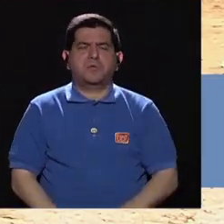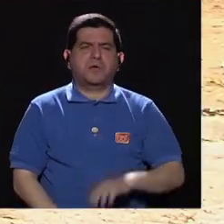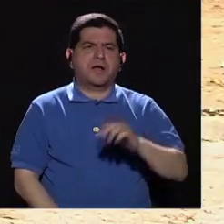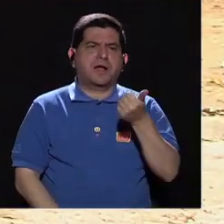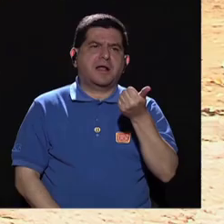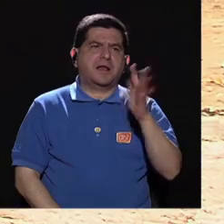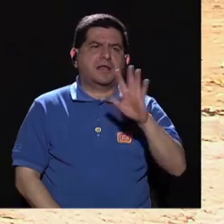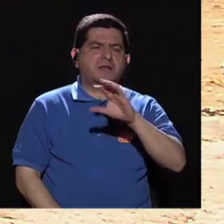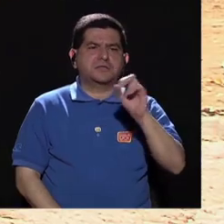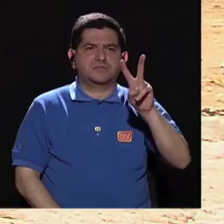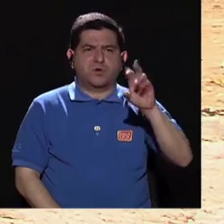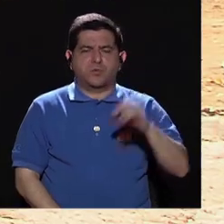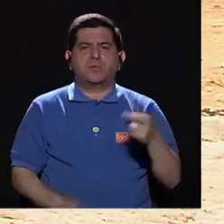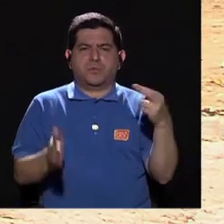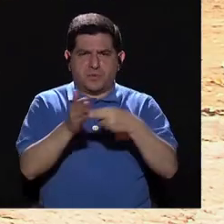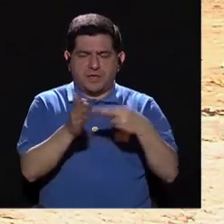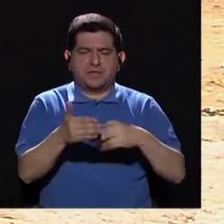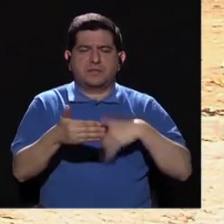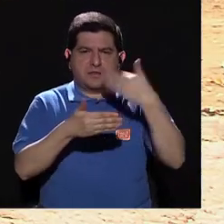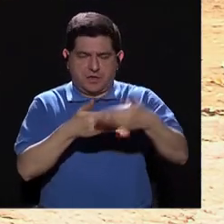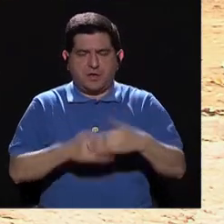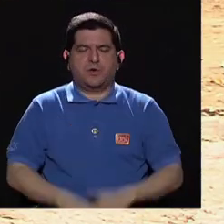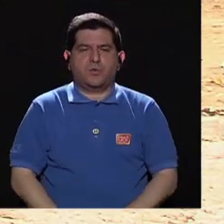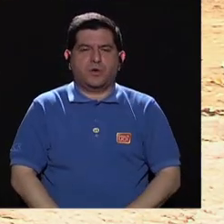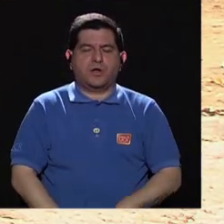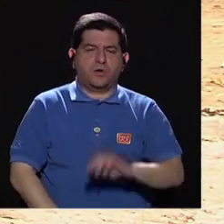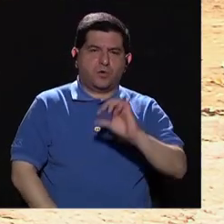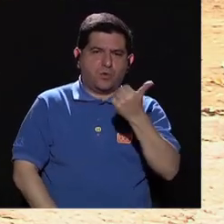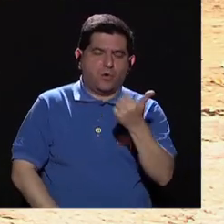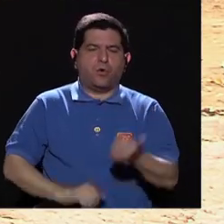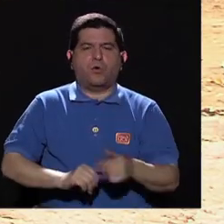15, de 10 a 15 repeticiones y luego cambiamos y usamos el otro brazo.